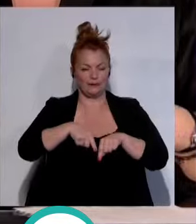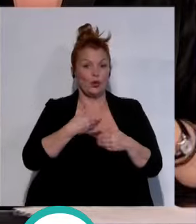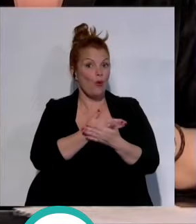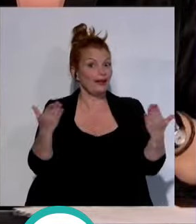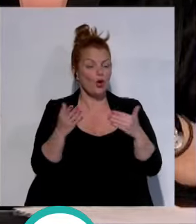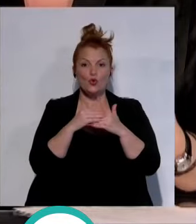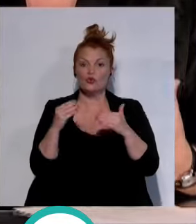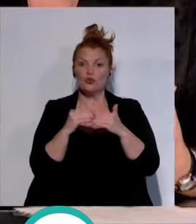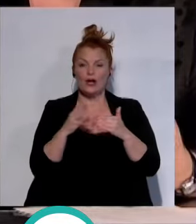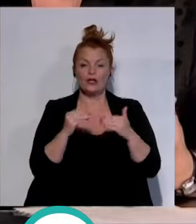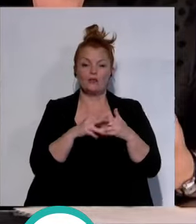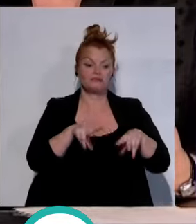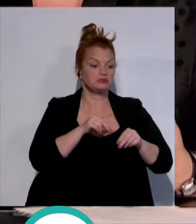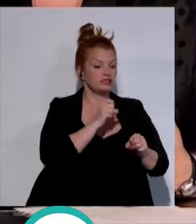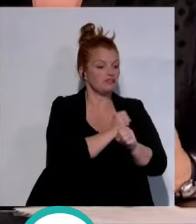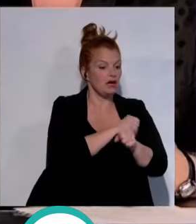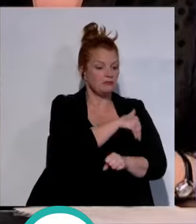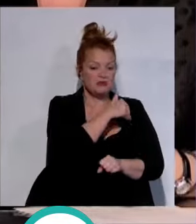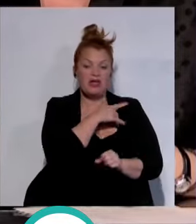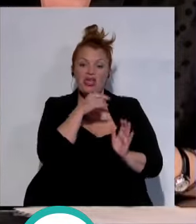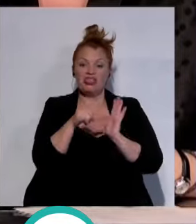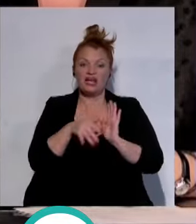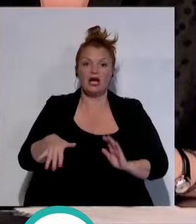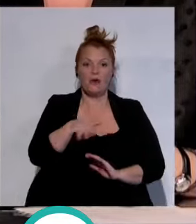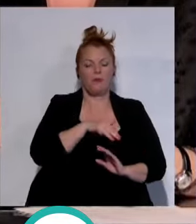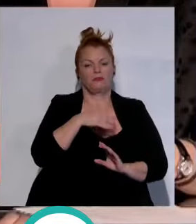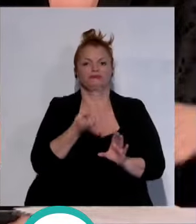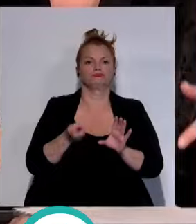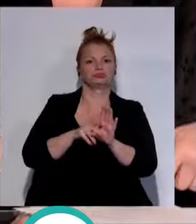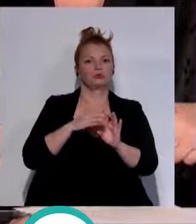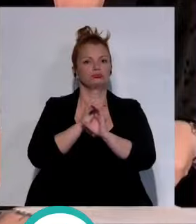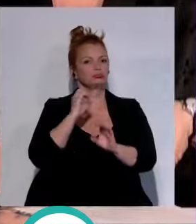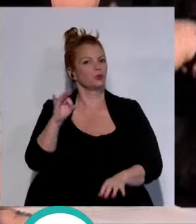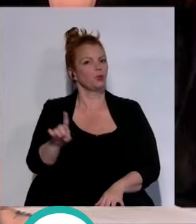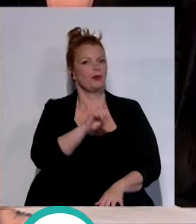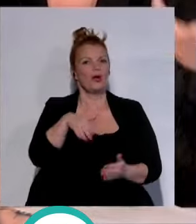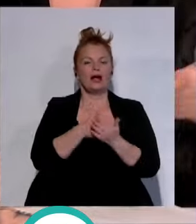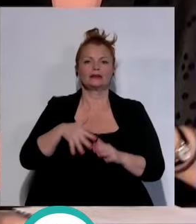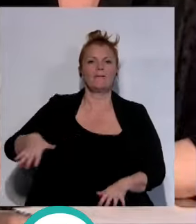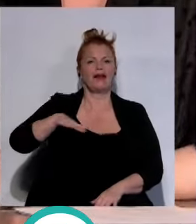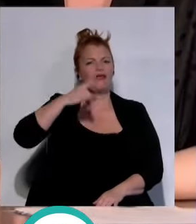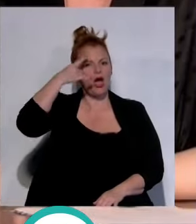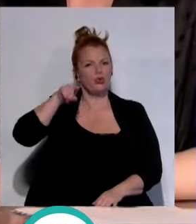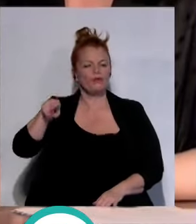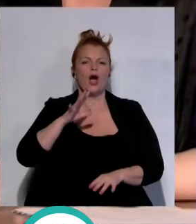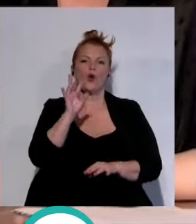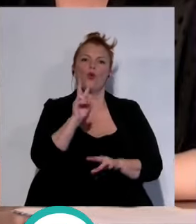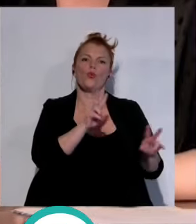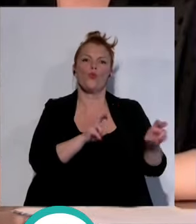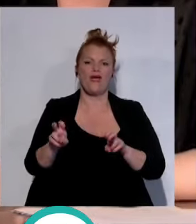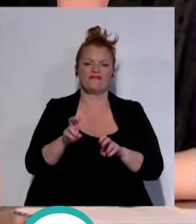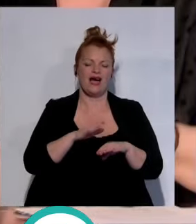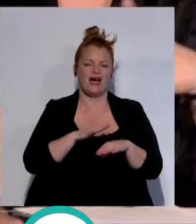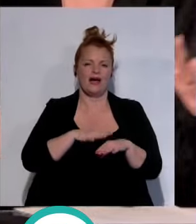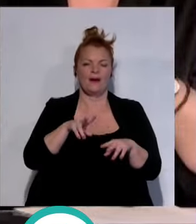que termine de trabajar o de estudiar acerca de telegrafía sin hilo se puede coger su número 1 y irse estar de Ubal o en la nueva parada que también está en